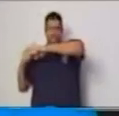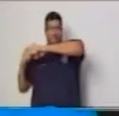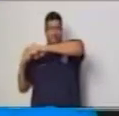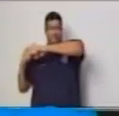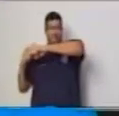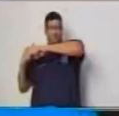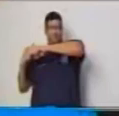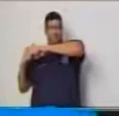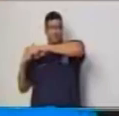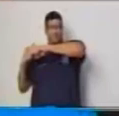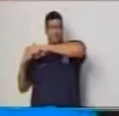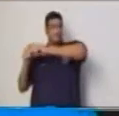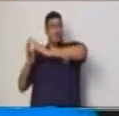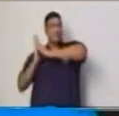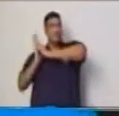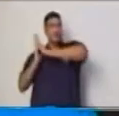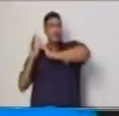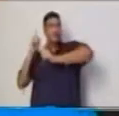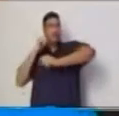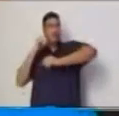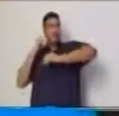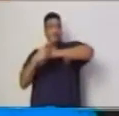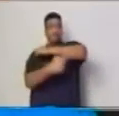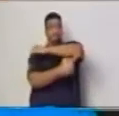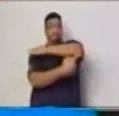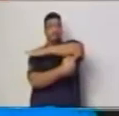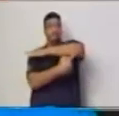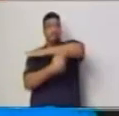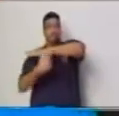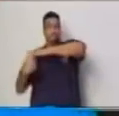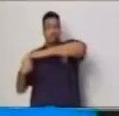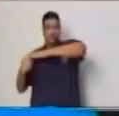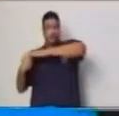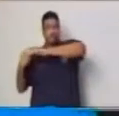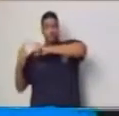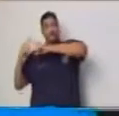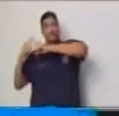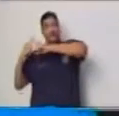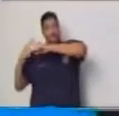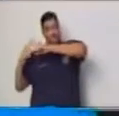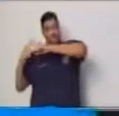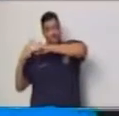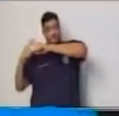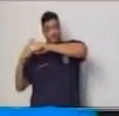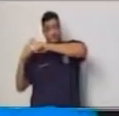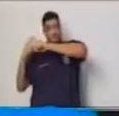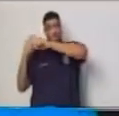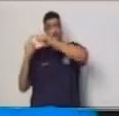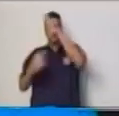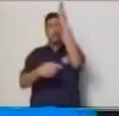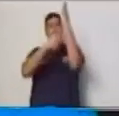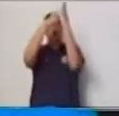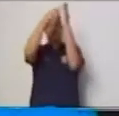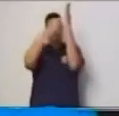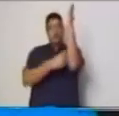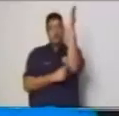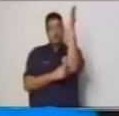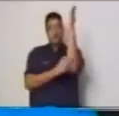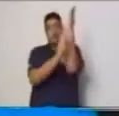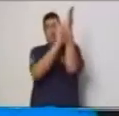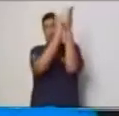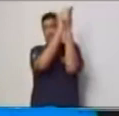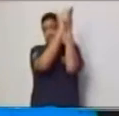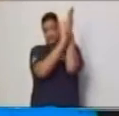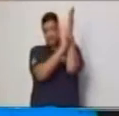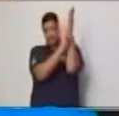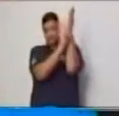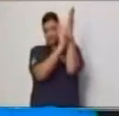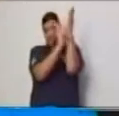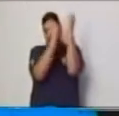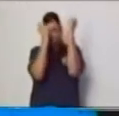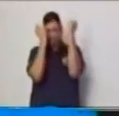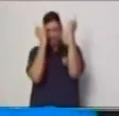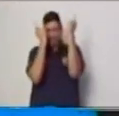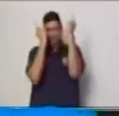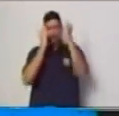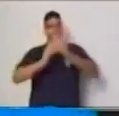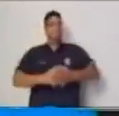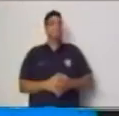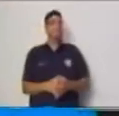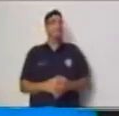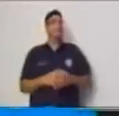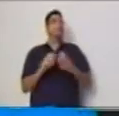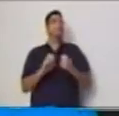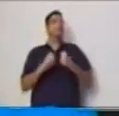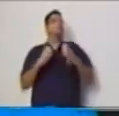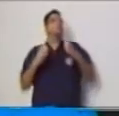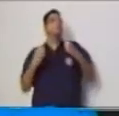C? En efecto. Es el mismo cuadrante que tú estás trazando en este momento para poder graficar la